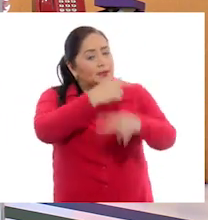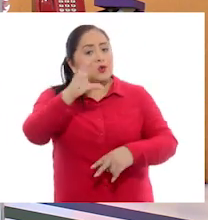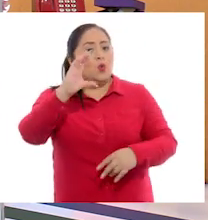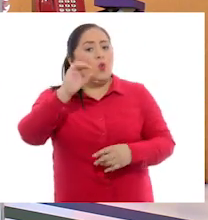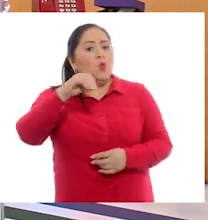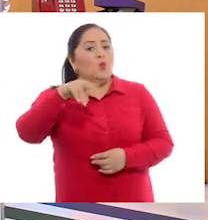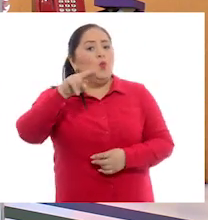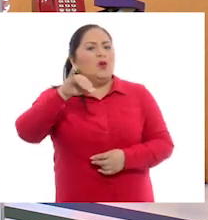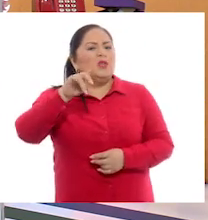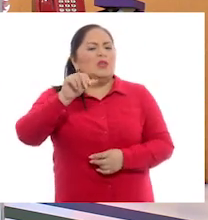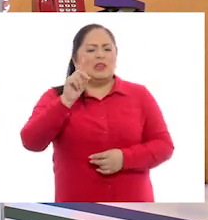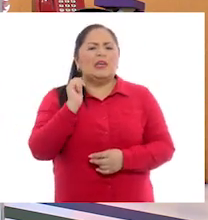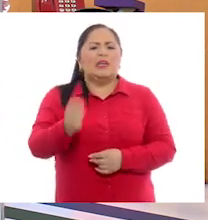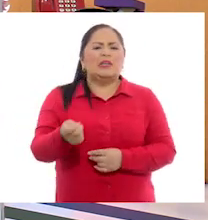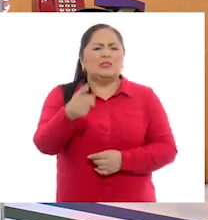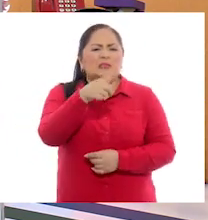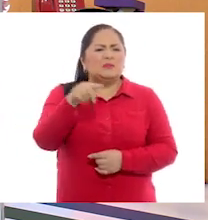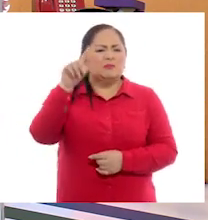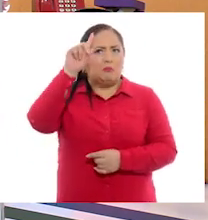¿qué se imaginan ustedes?